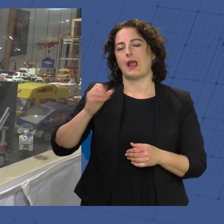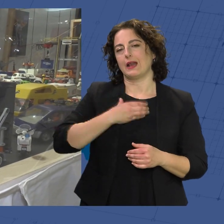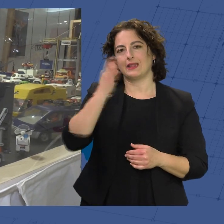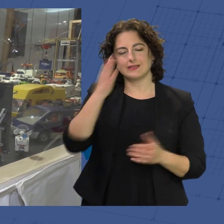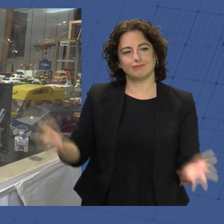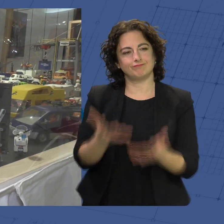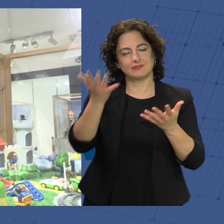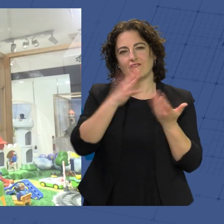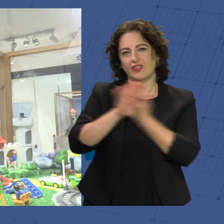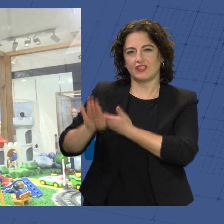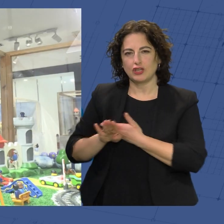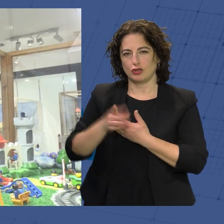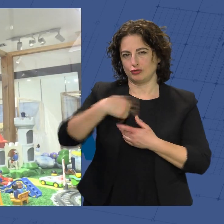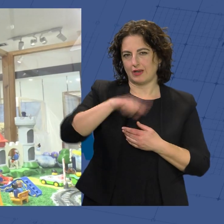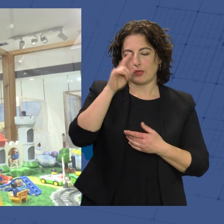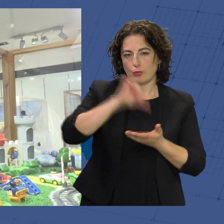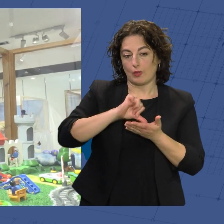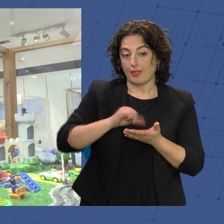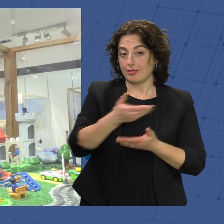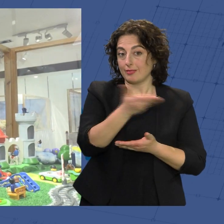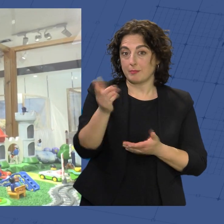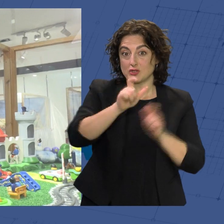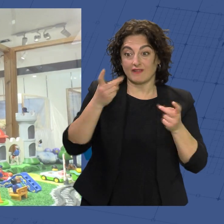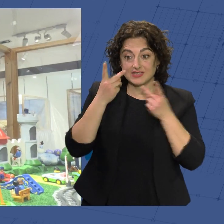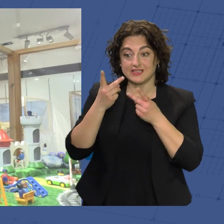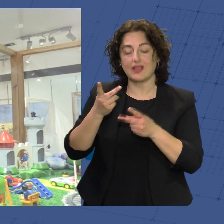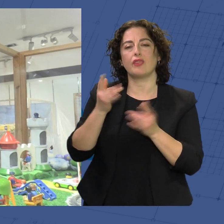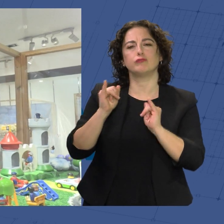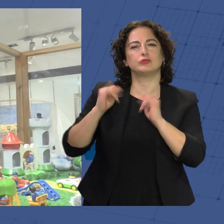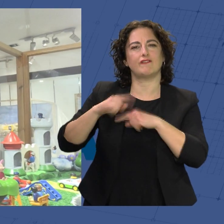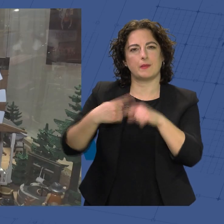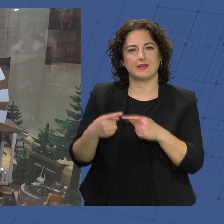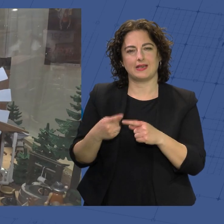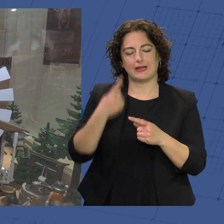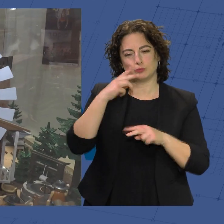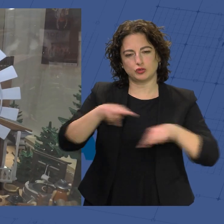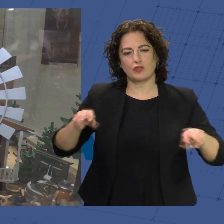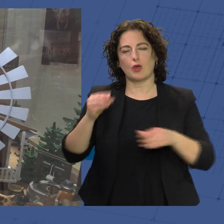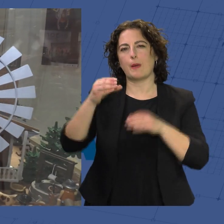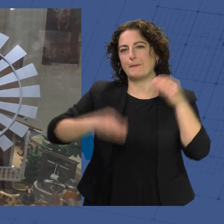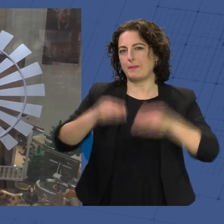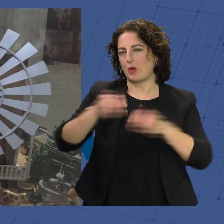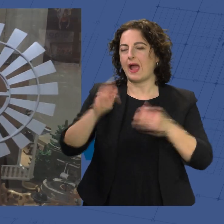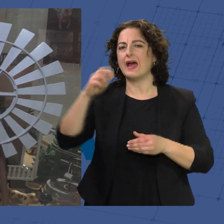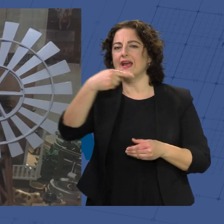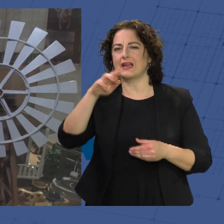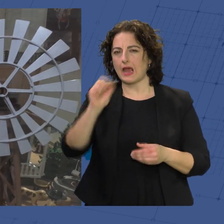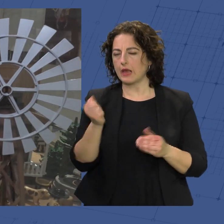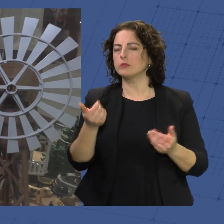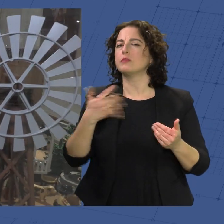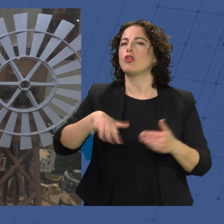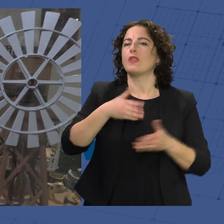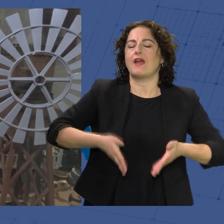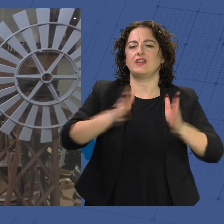vecinos de la ciudad y a quienes la visiten durante estos días a disfrutar en familia de la exposición de Playmobil que Algar ha instalado este año en la Avenida